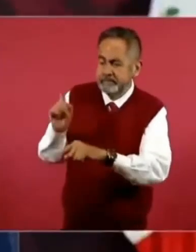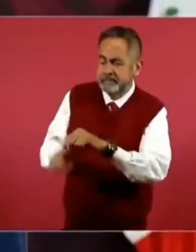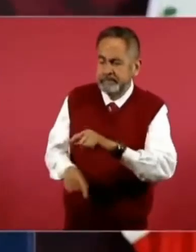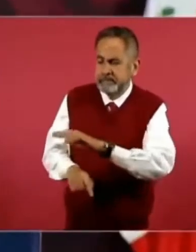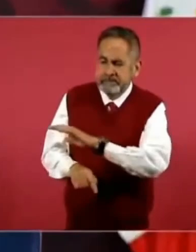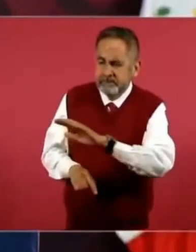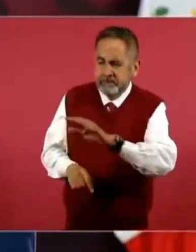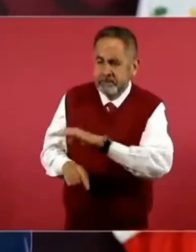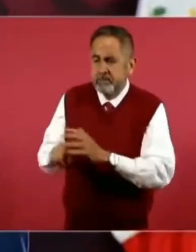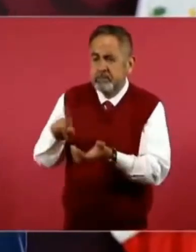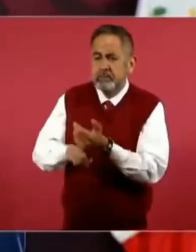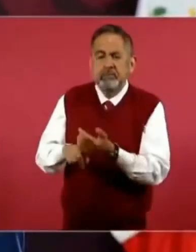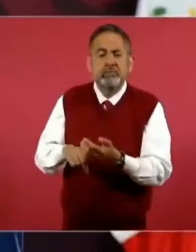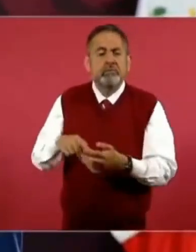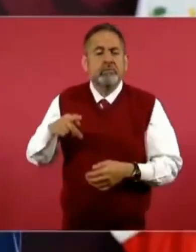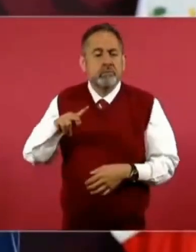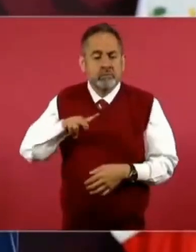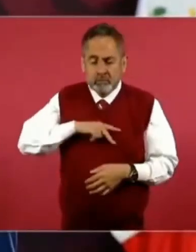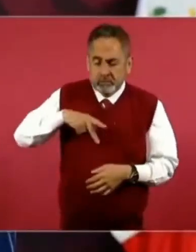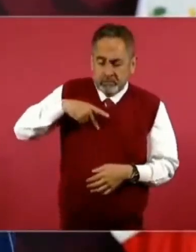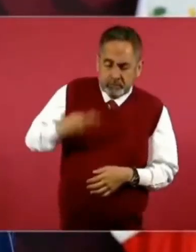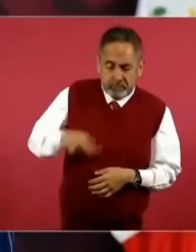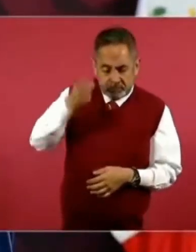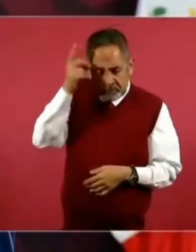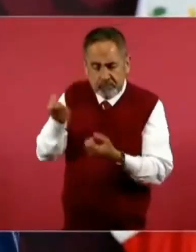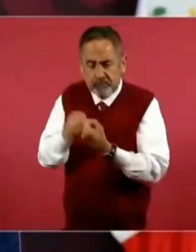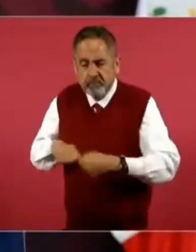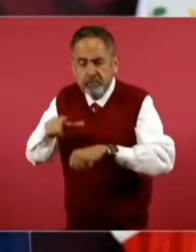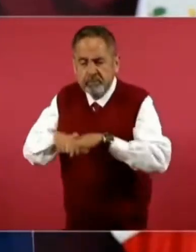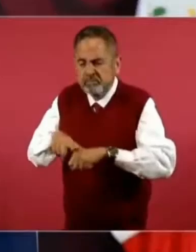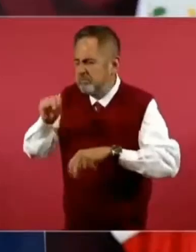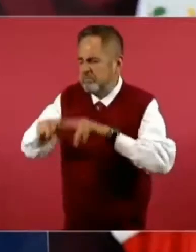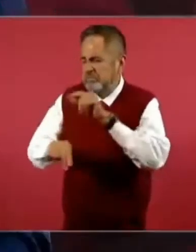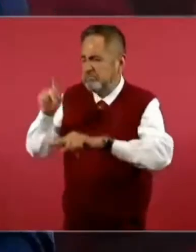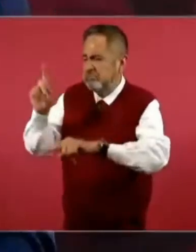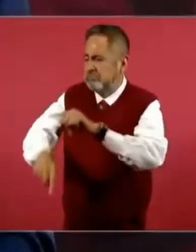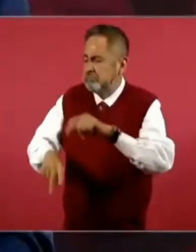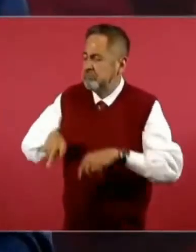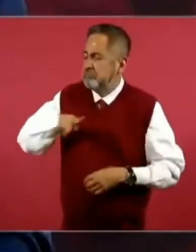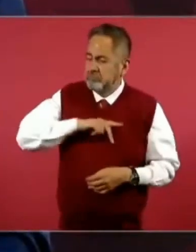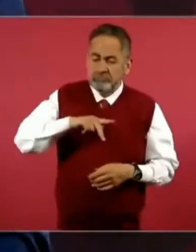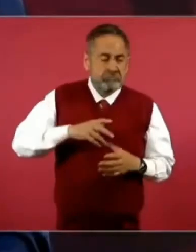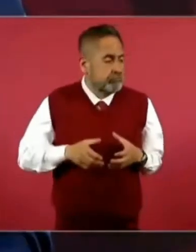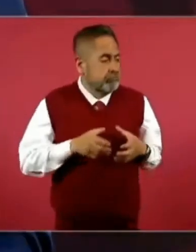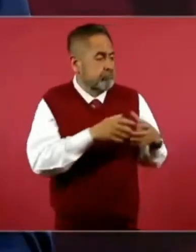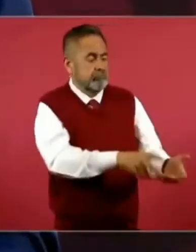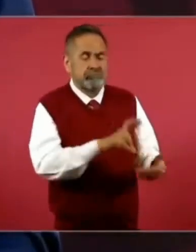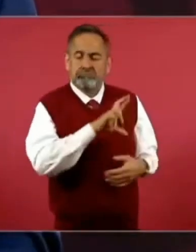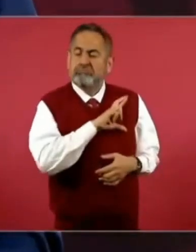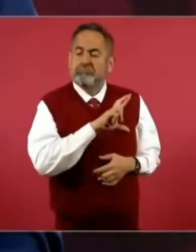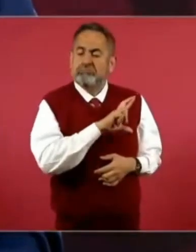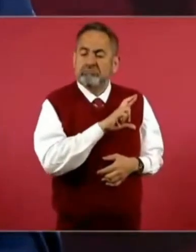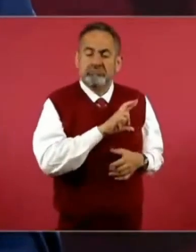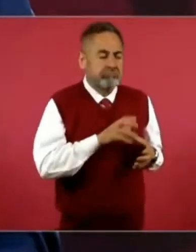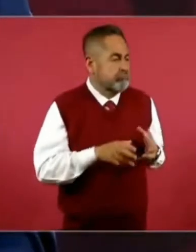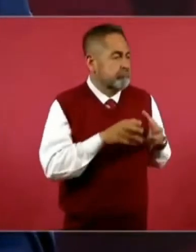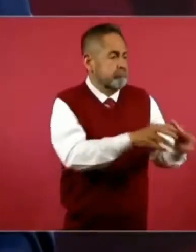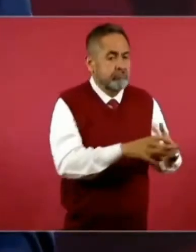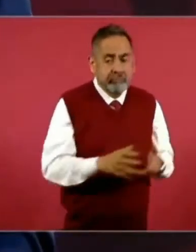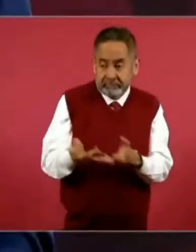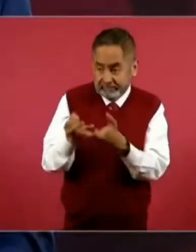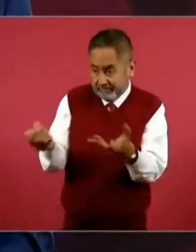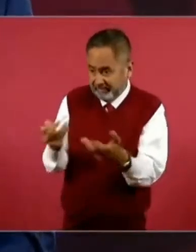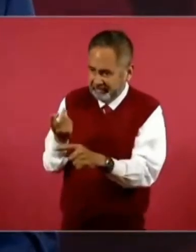la propiedad social y que todo fuese propiedad privada, pusieron las tierras ejidales